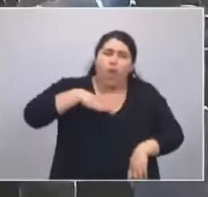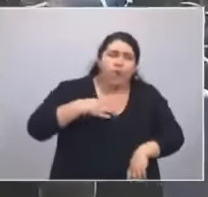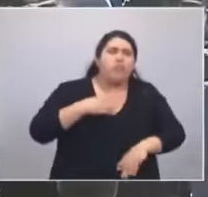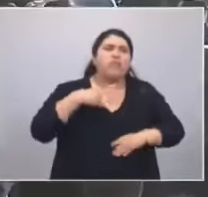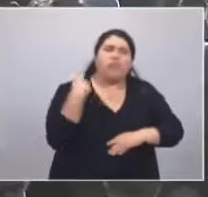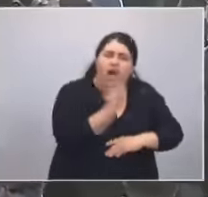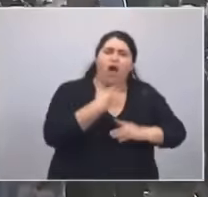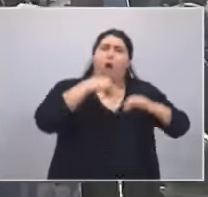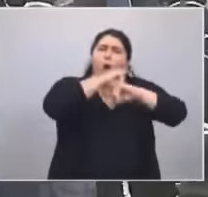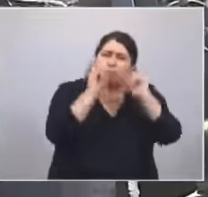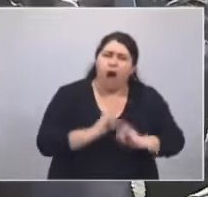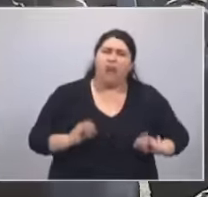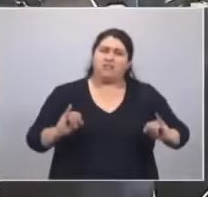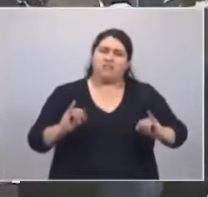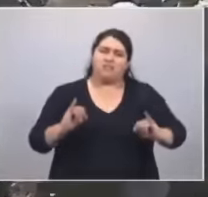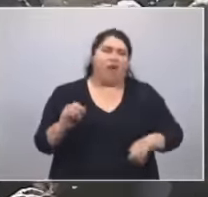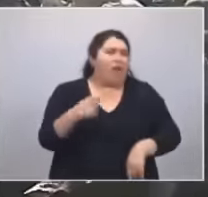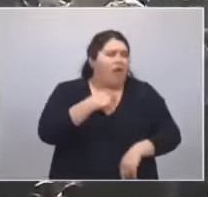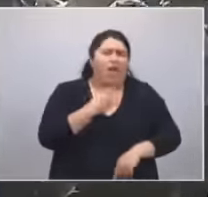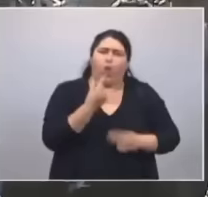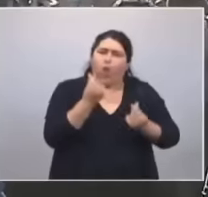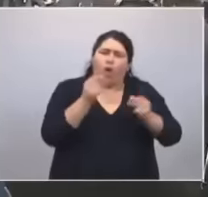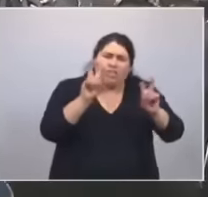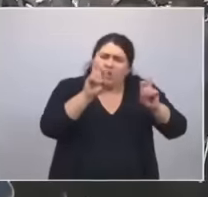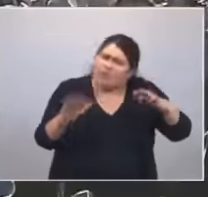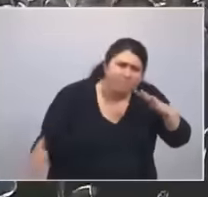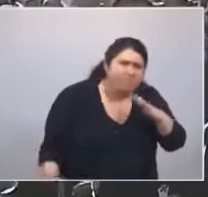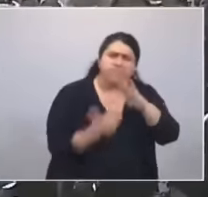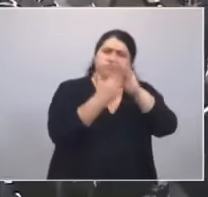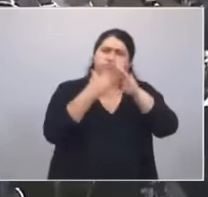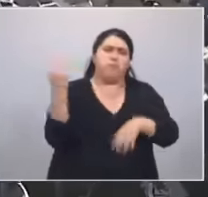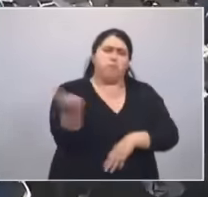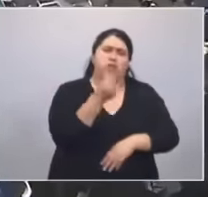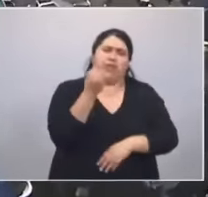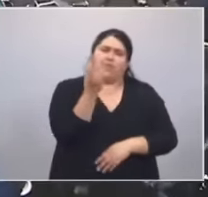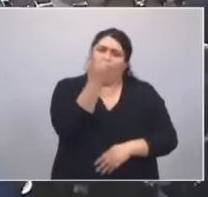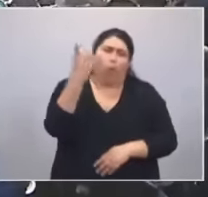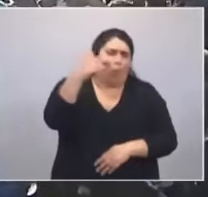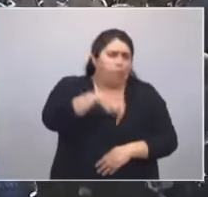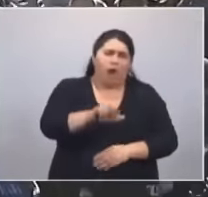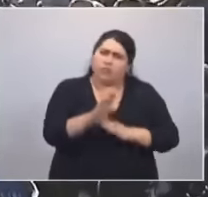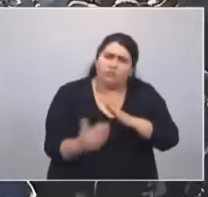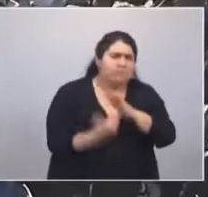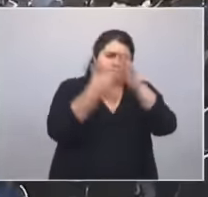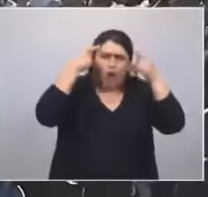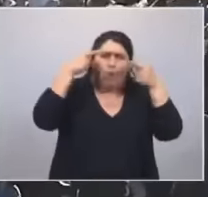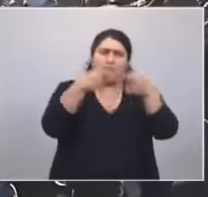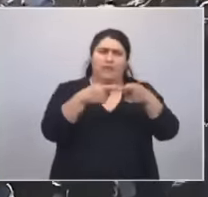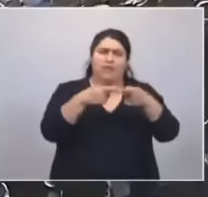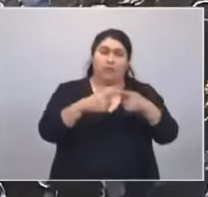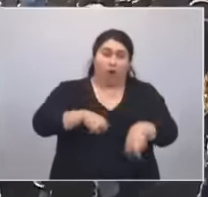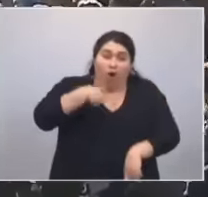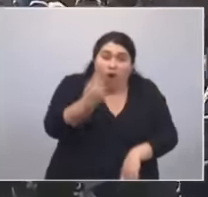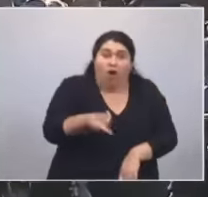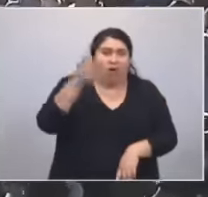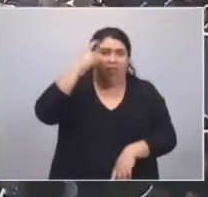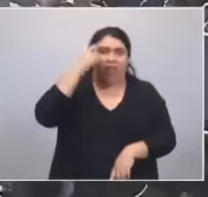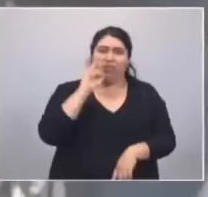paz sean valores que representen a Unión por la Patria. y el 10 de diciembre,